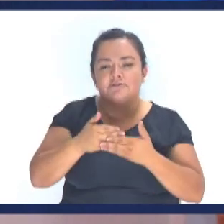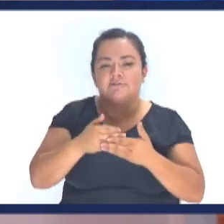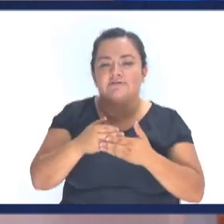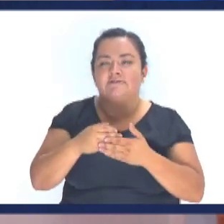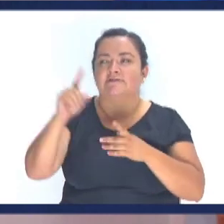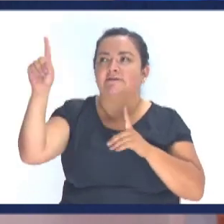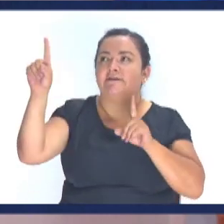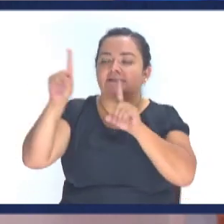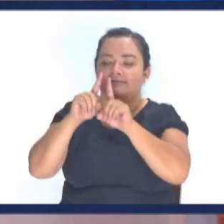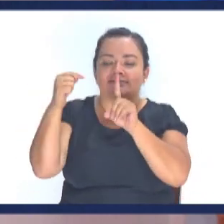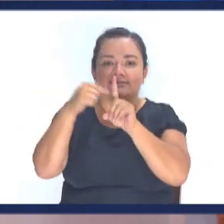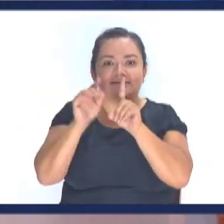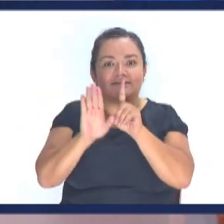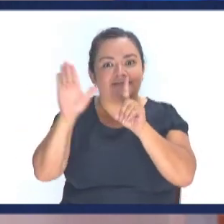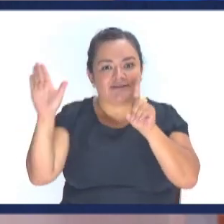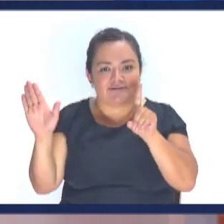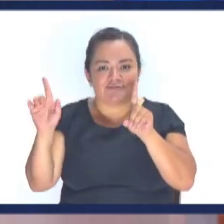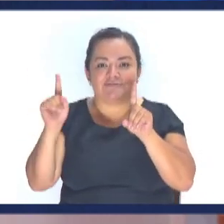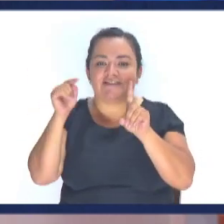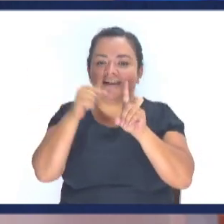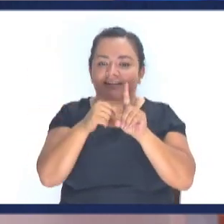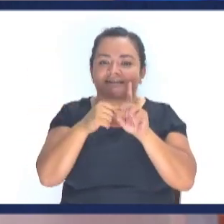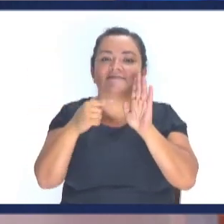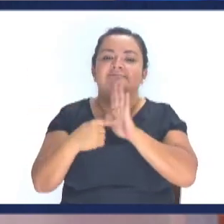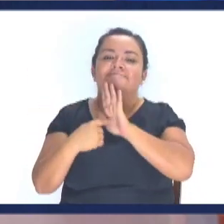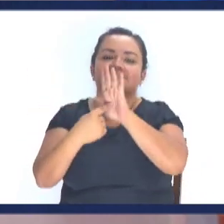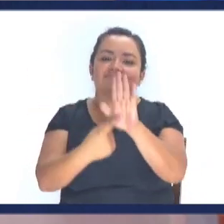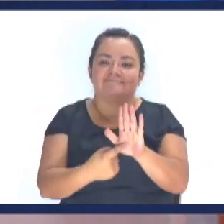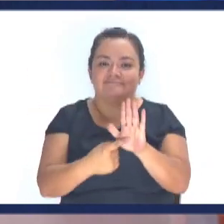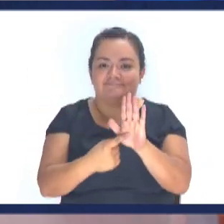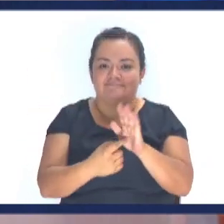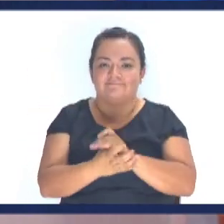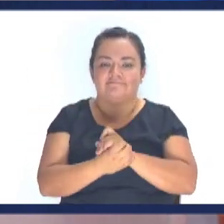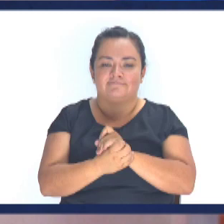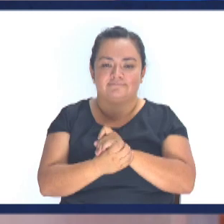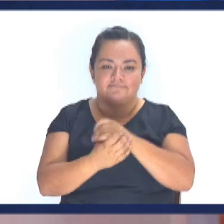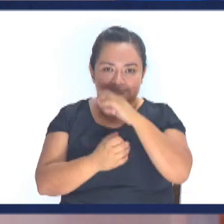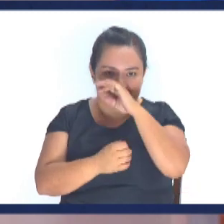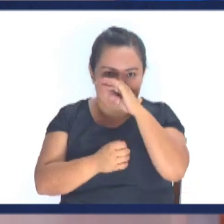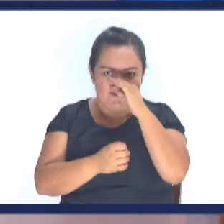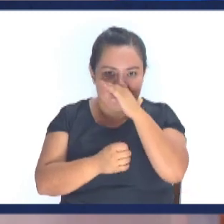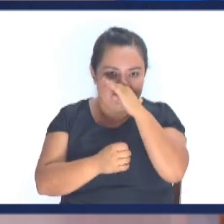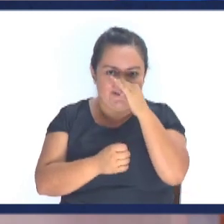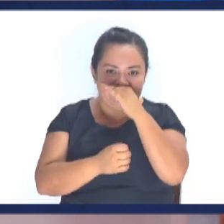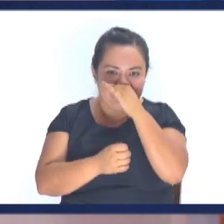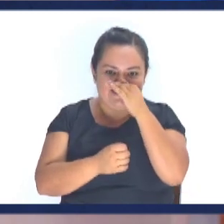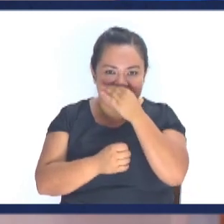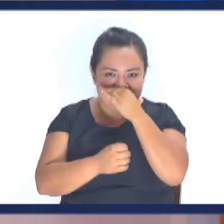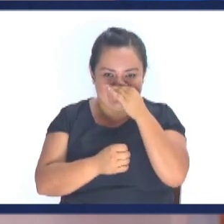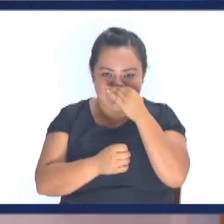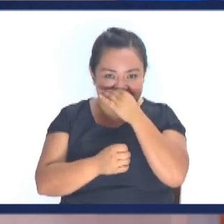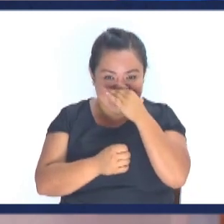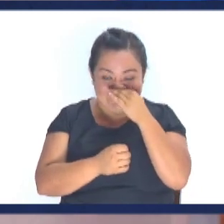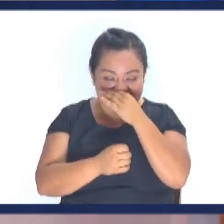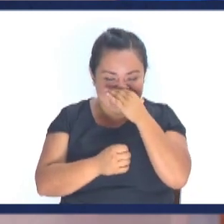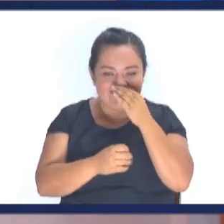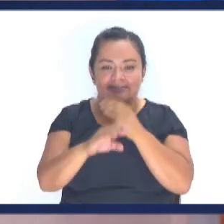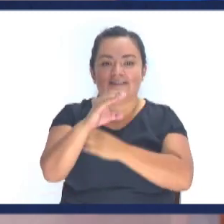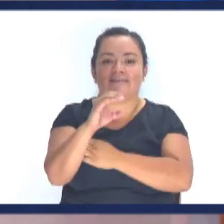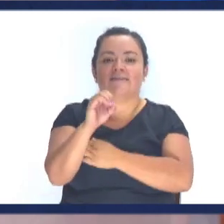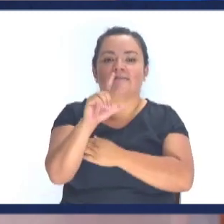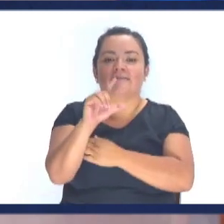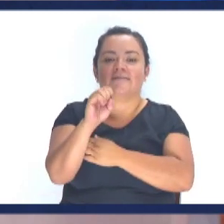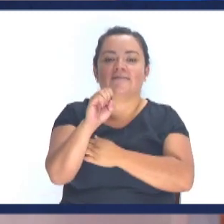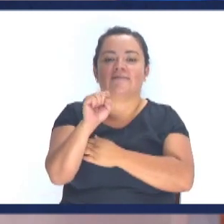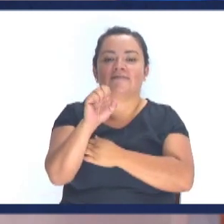sentado En el seno del Padre Él le ha dado A conocer Un texto más Colosenses 1.19.20 Colosenses